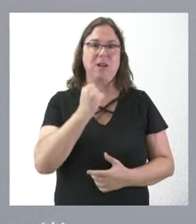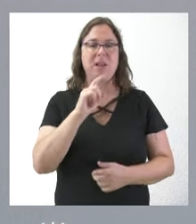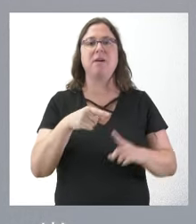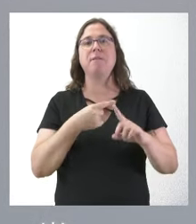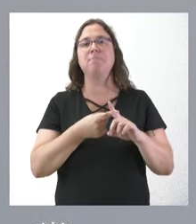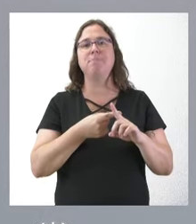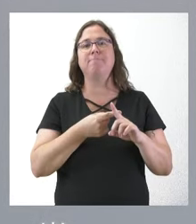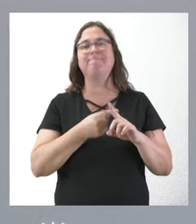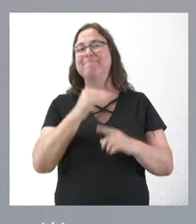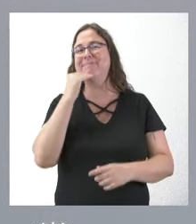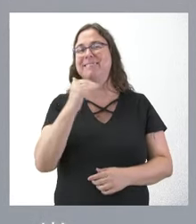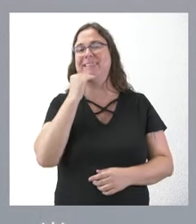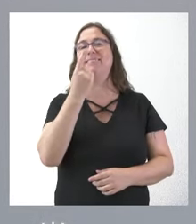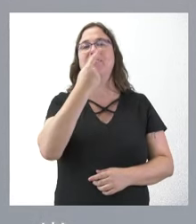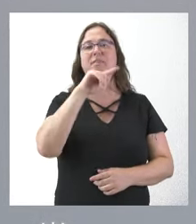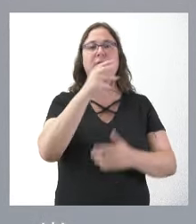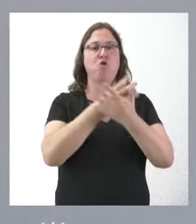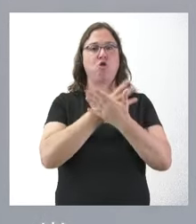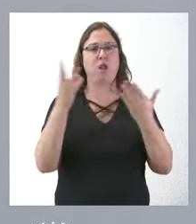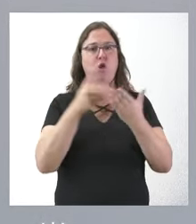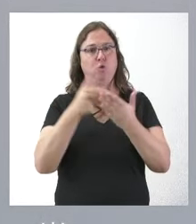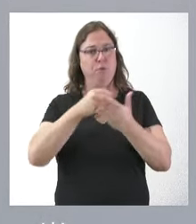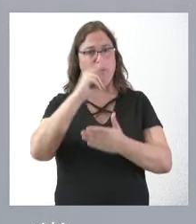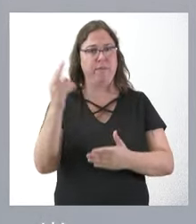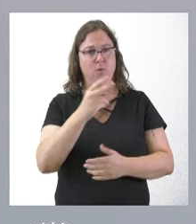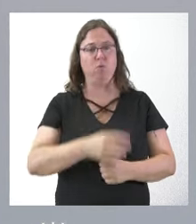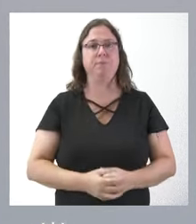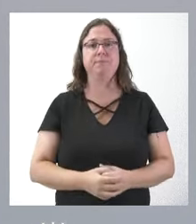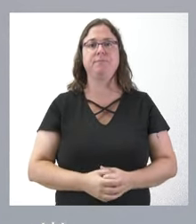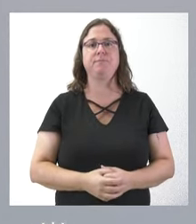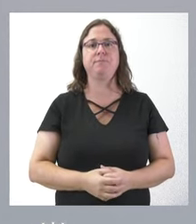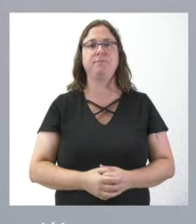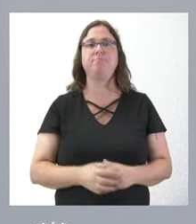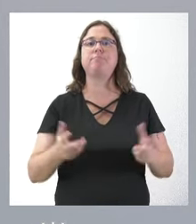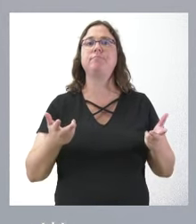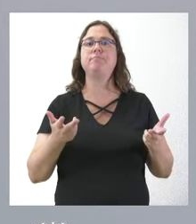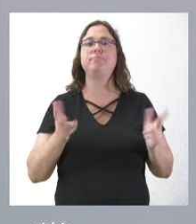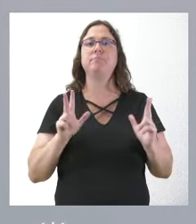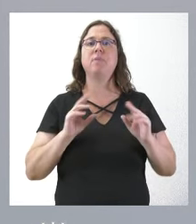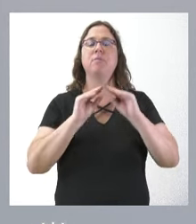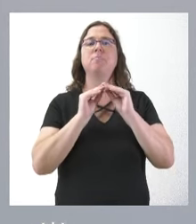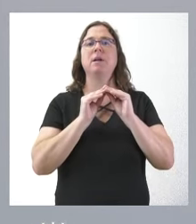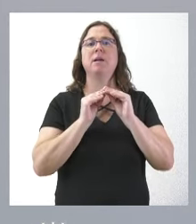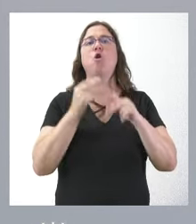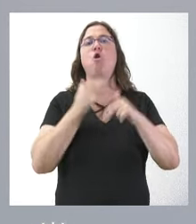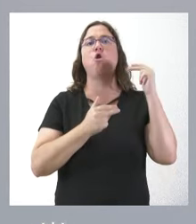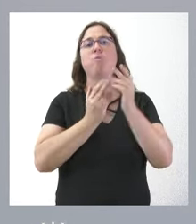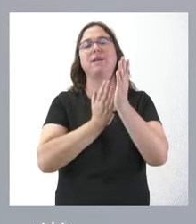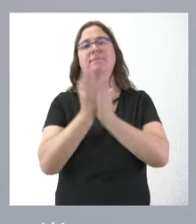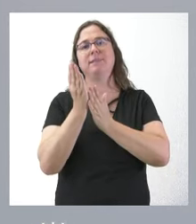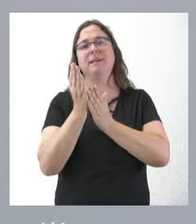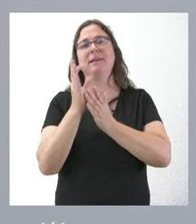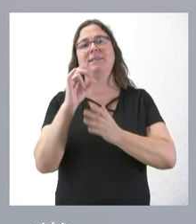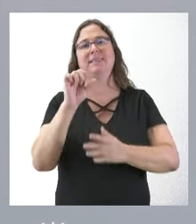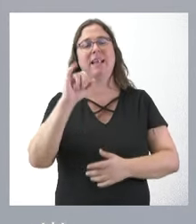es casi 118 millones de euros. Se autoriza la licitación de las obras de la variante de salas de los infantes en